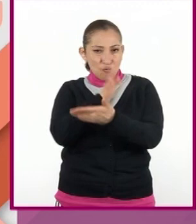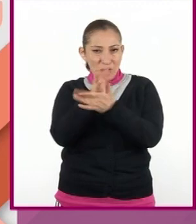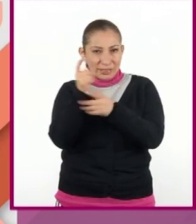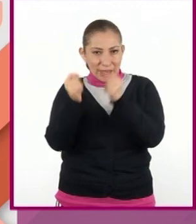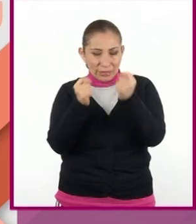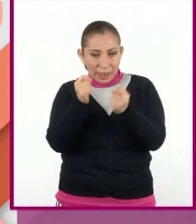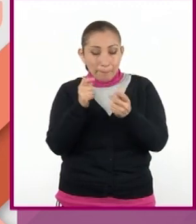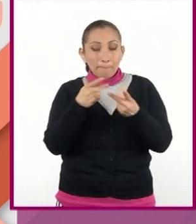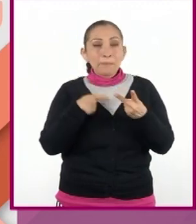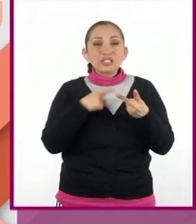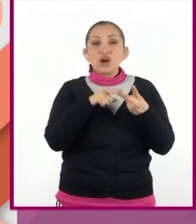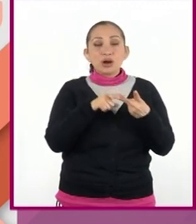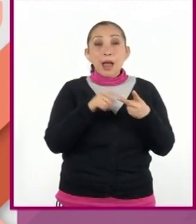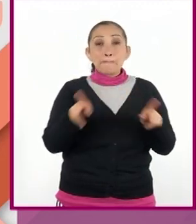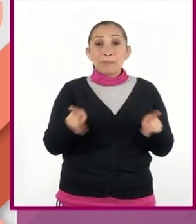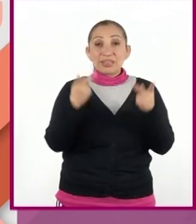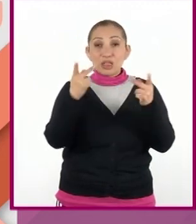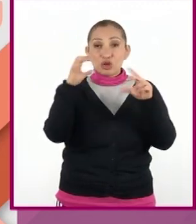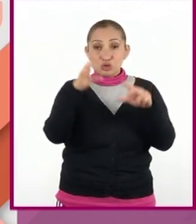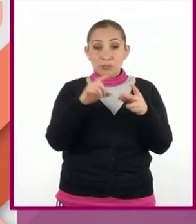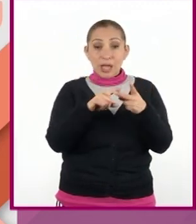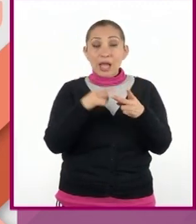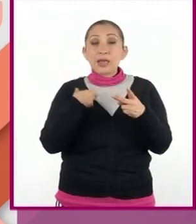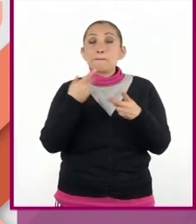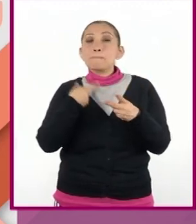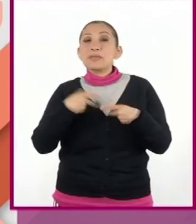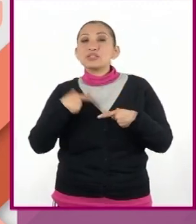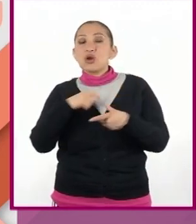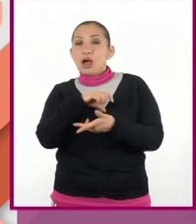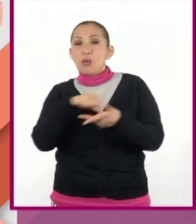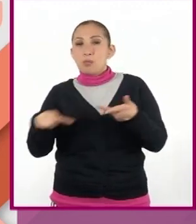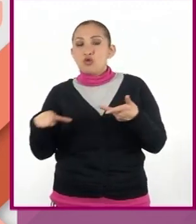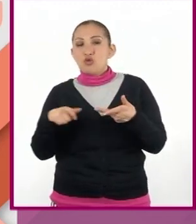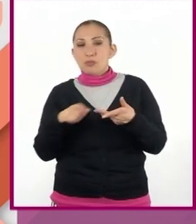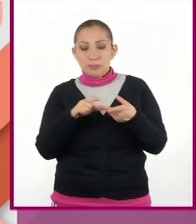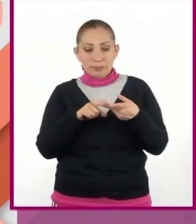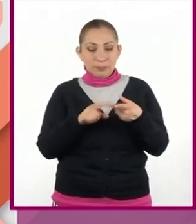Personajes, vendedor de lluvias y comprador de lluvias.